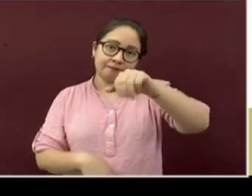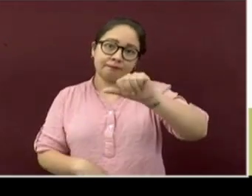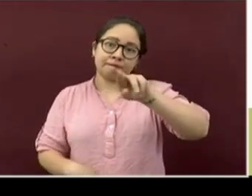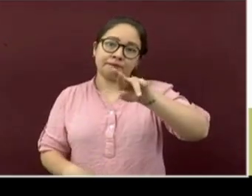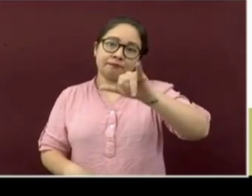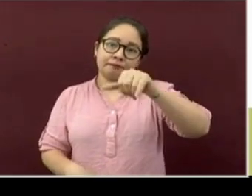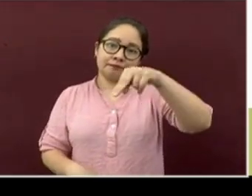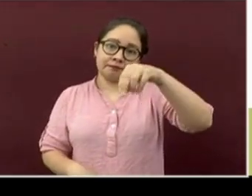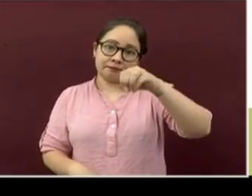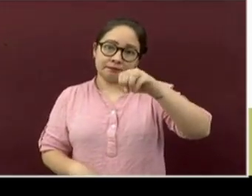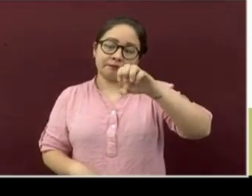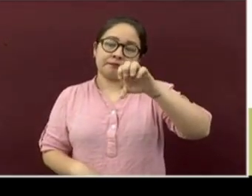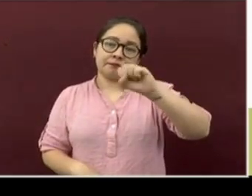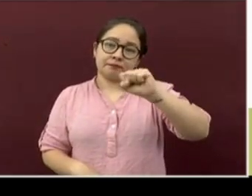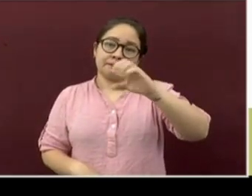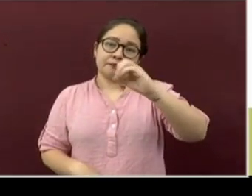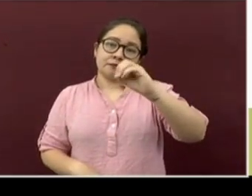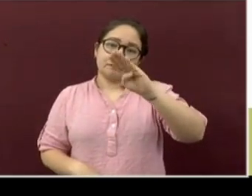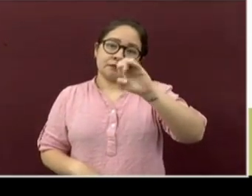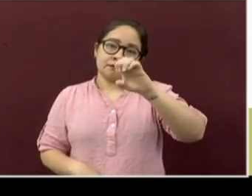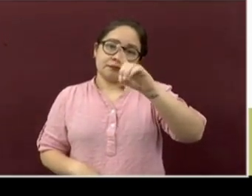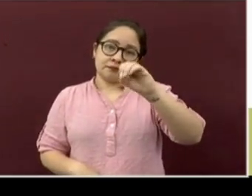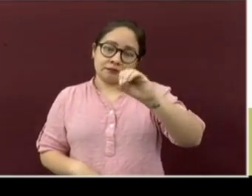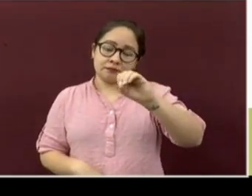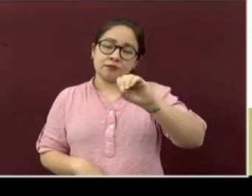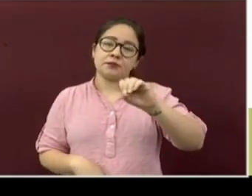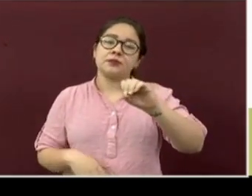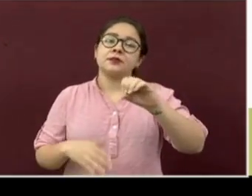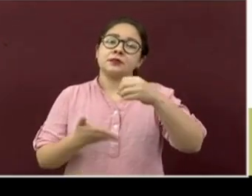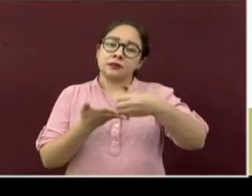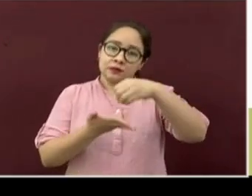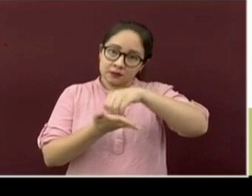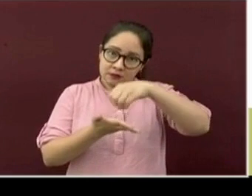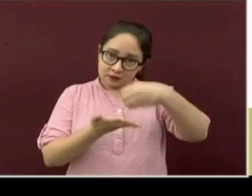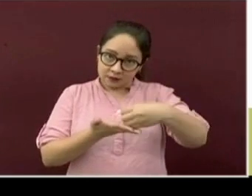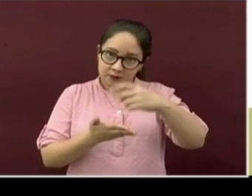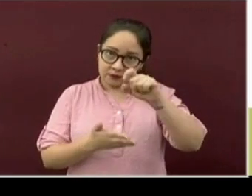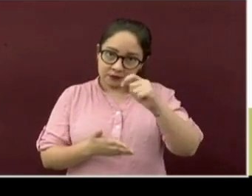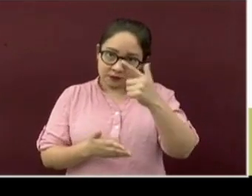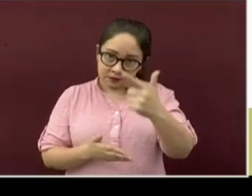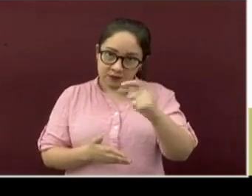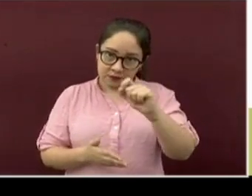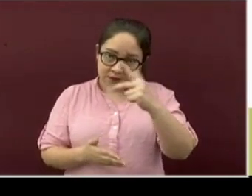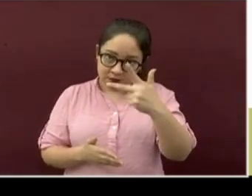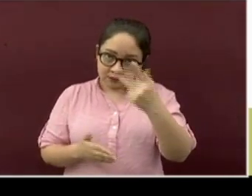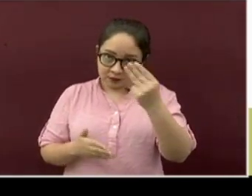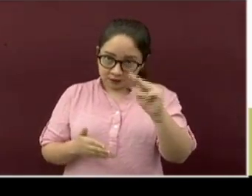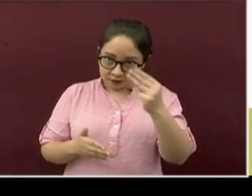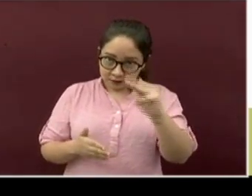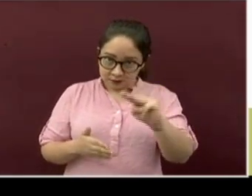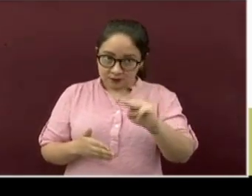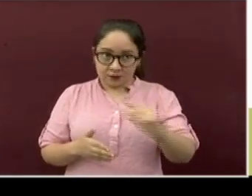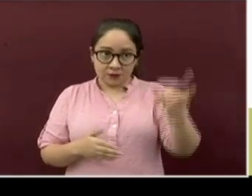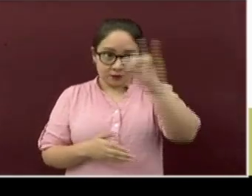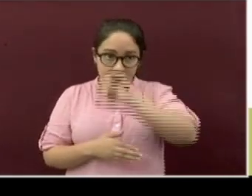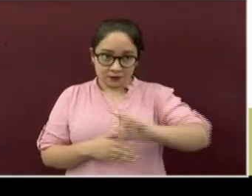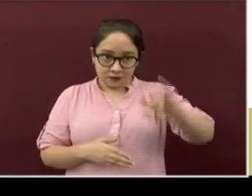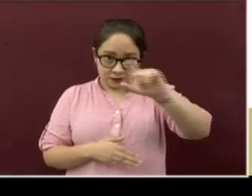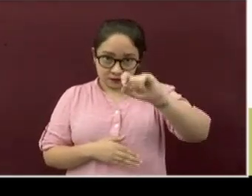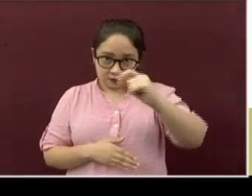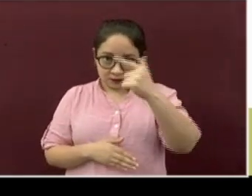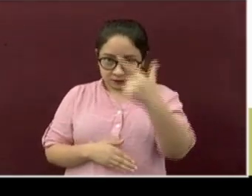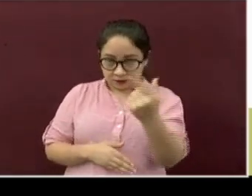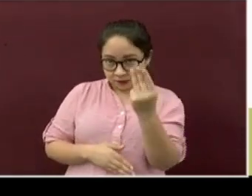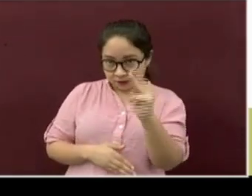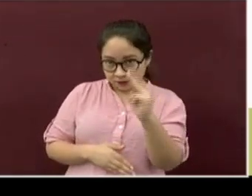y Orizaba durante los días 27 y 28 de mayo. El jueves 27 de mayo,